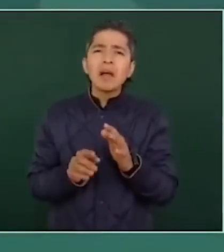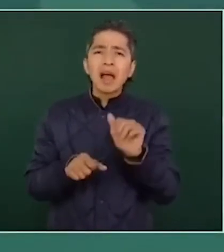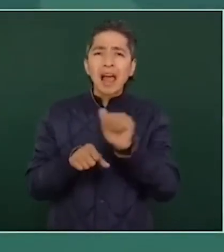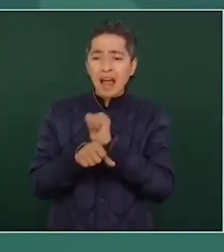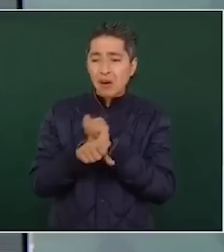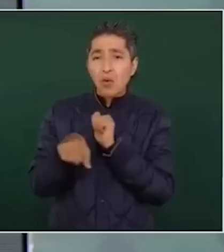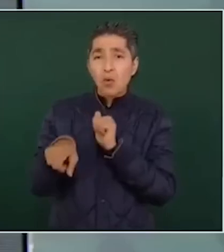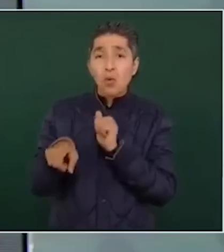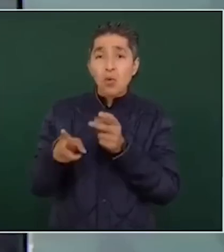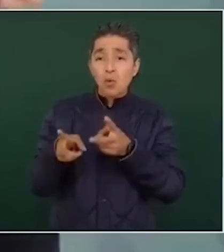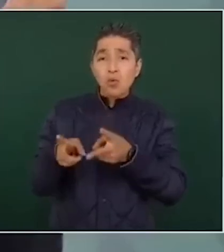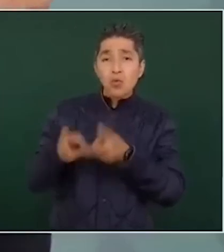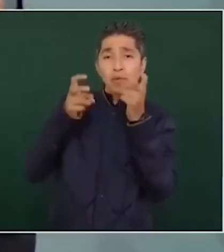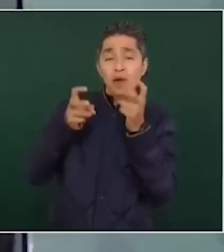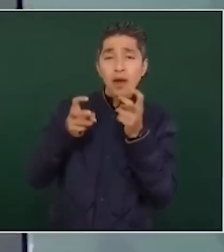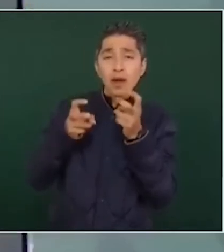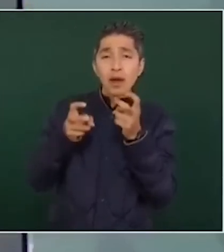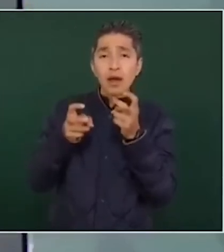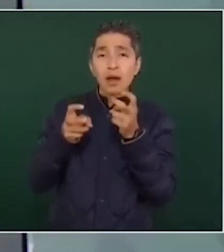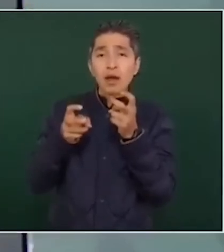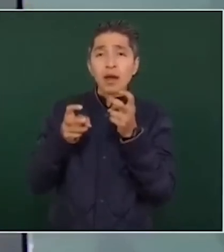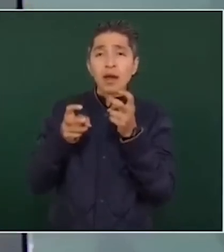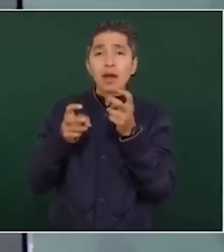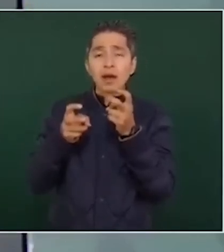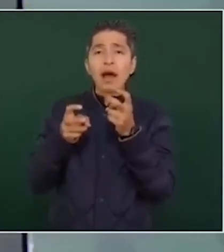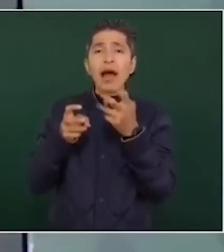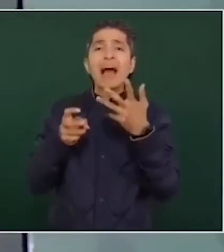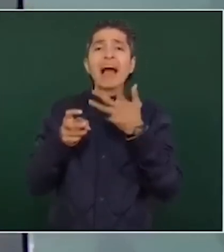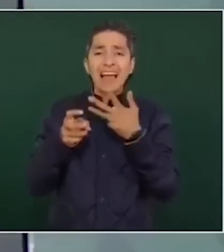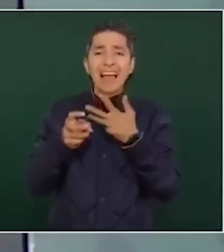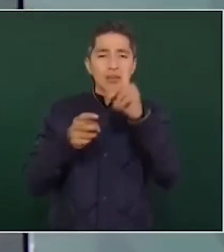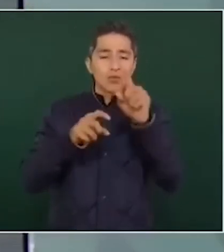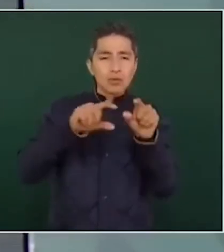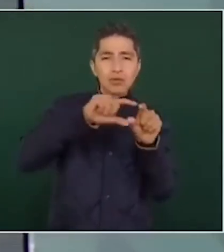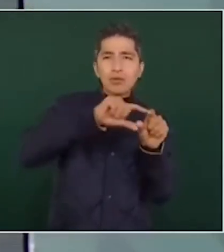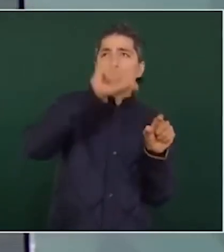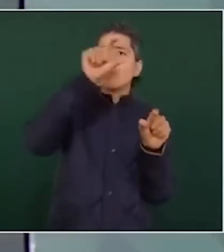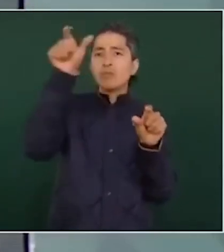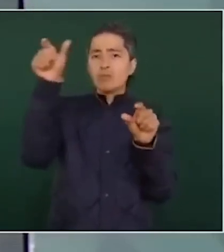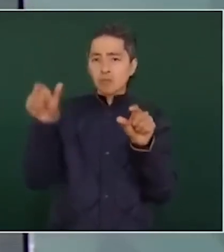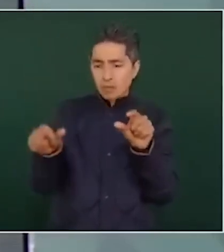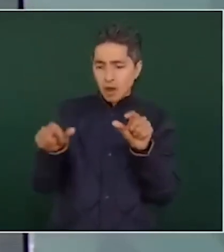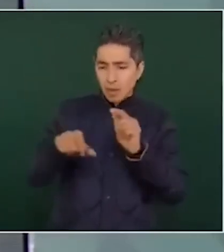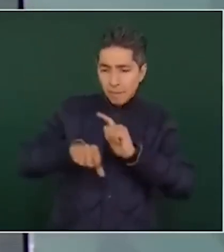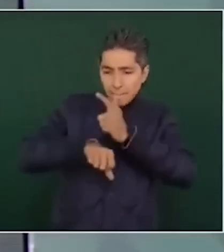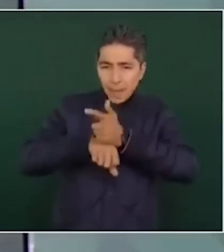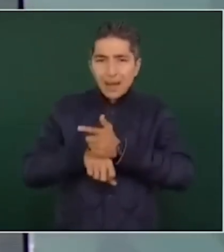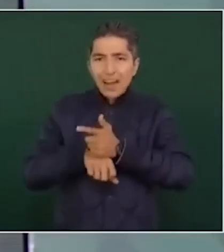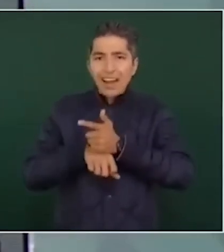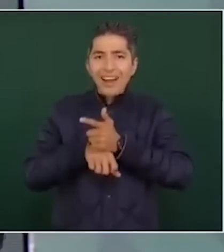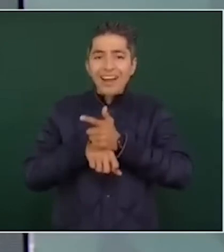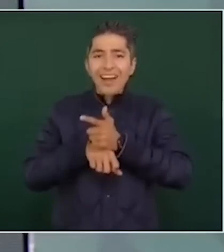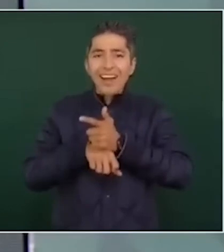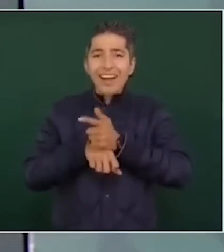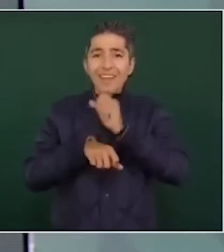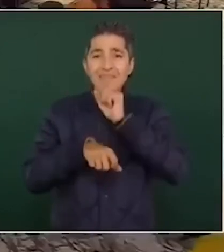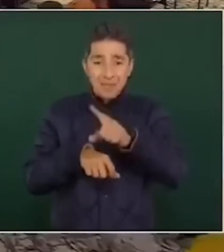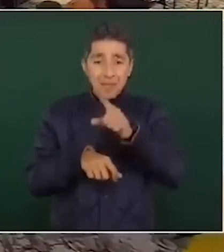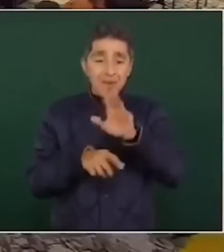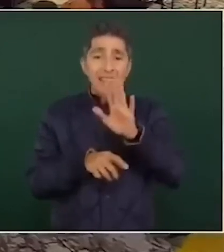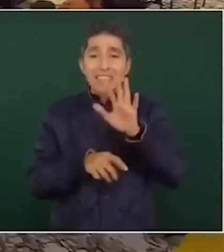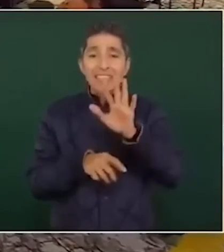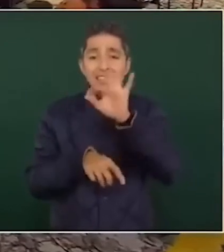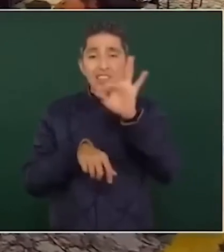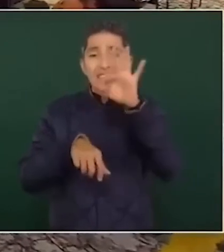las causas estructurales de la violencia y la inseguridad en México. La educación, la justicia y la protección de los derechos humanos deben